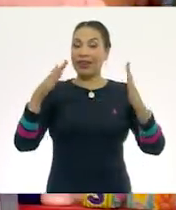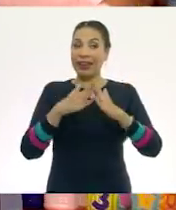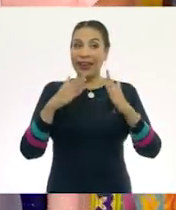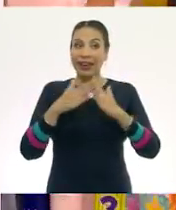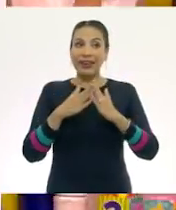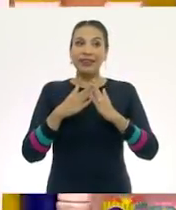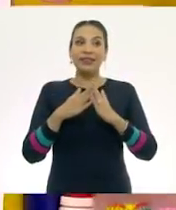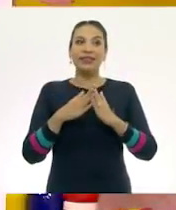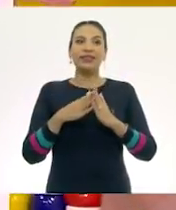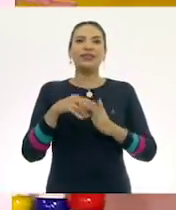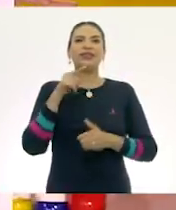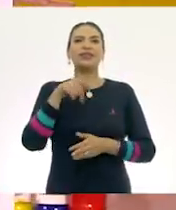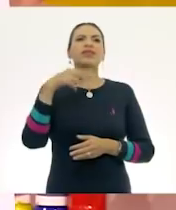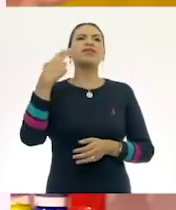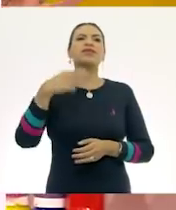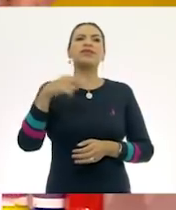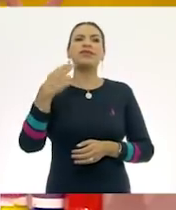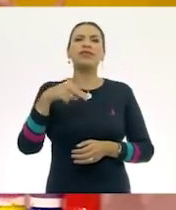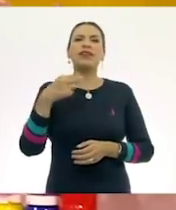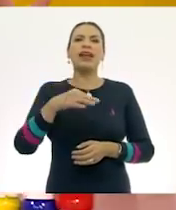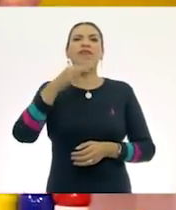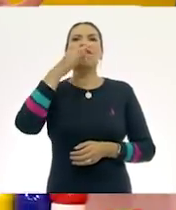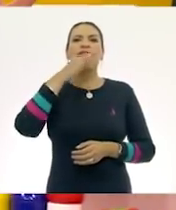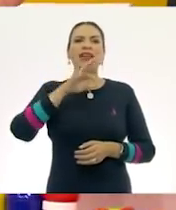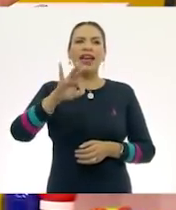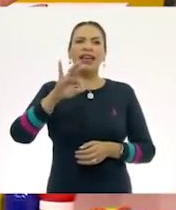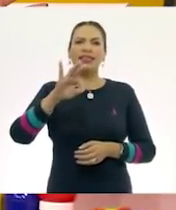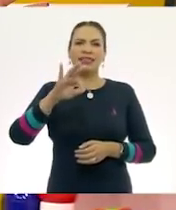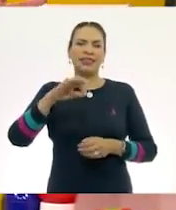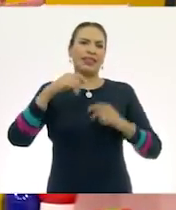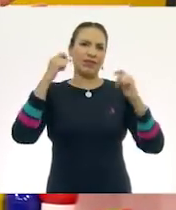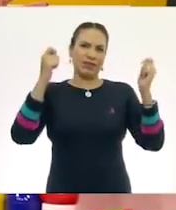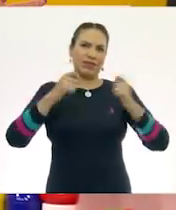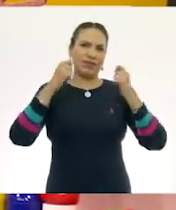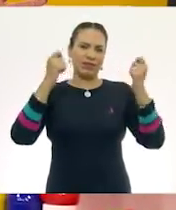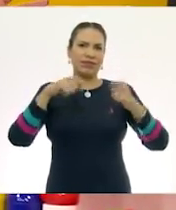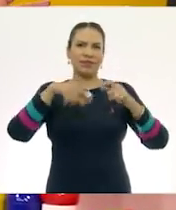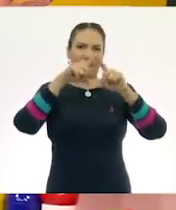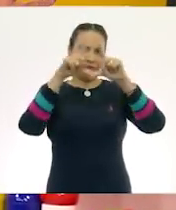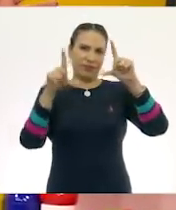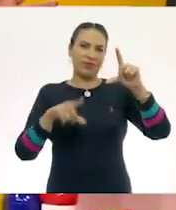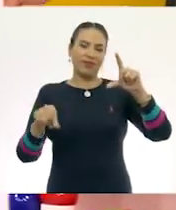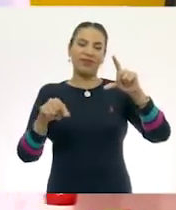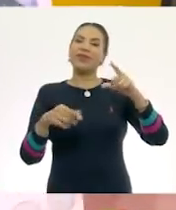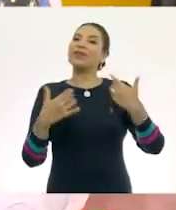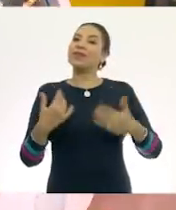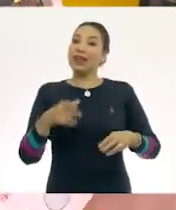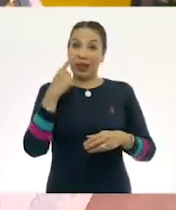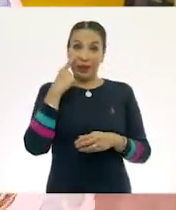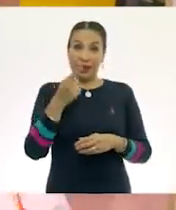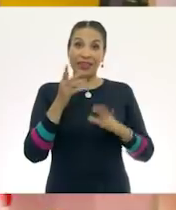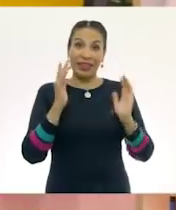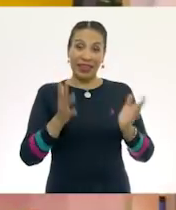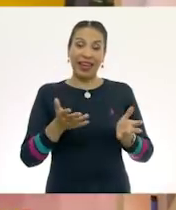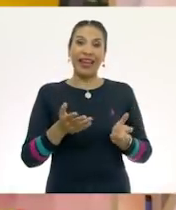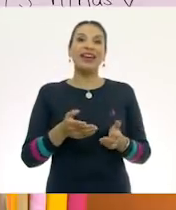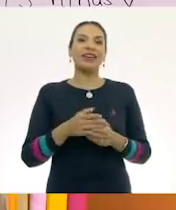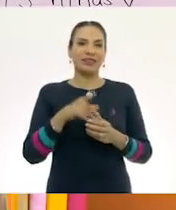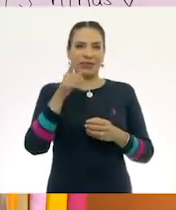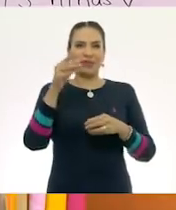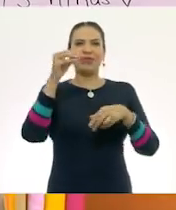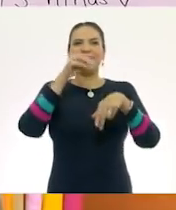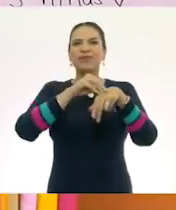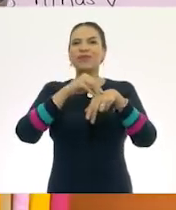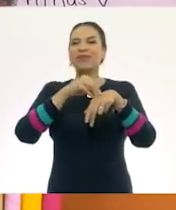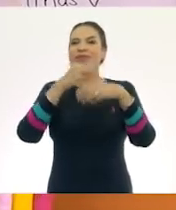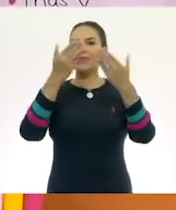y que se titula Las Fiestas Patrias. ¿Ya la ubicaste? Perfecto. Vamos a pegarla de este